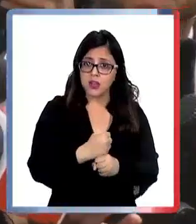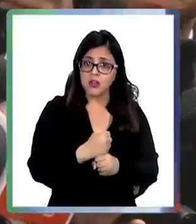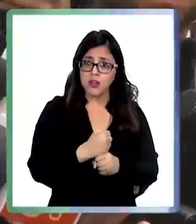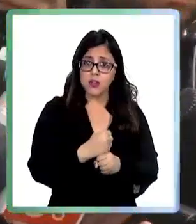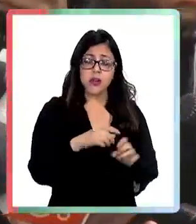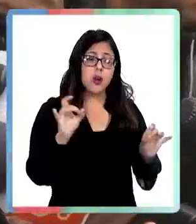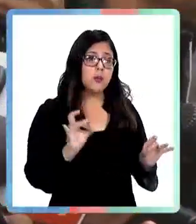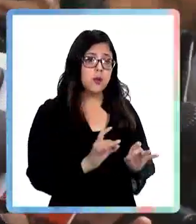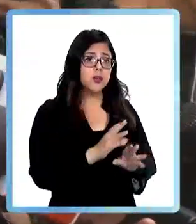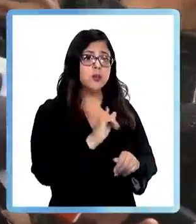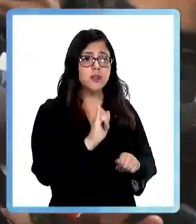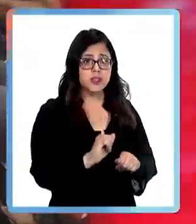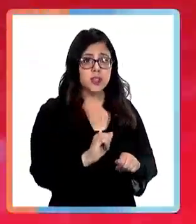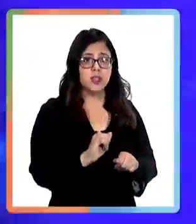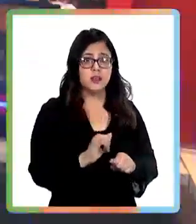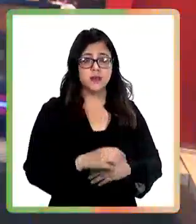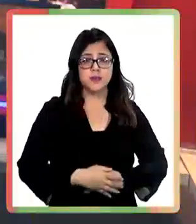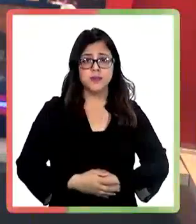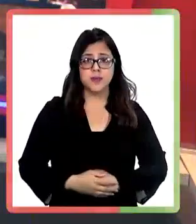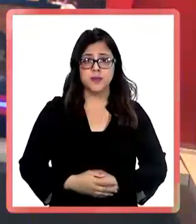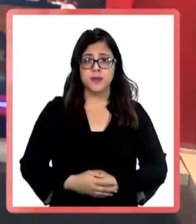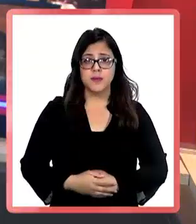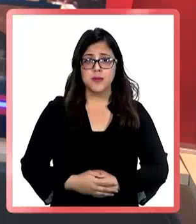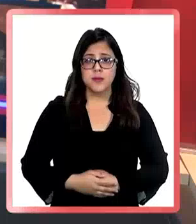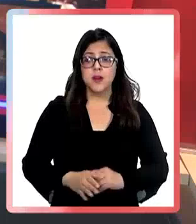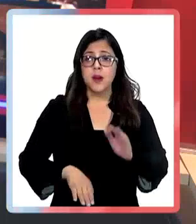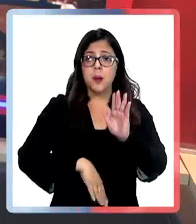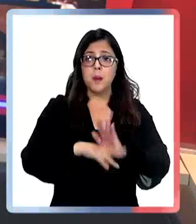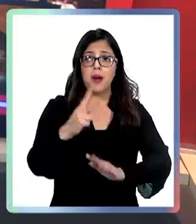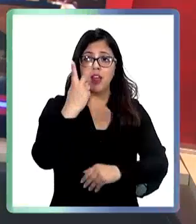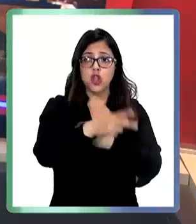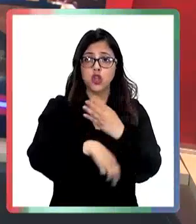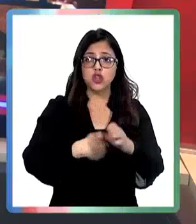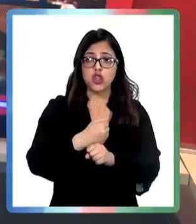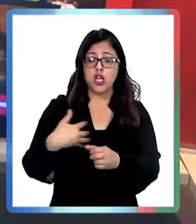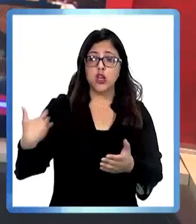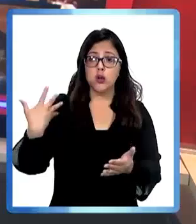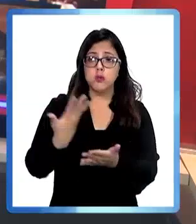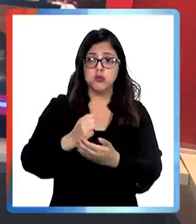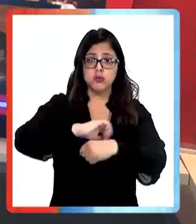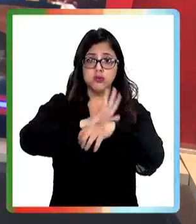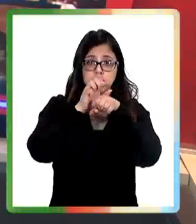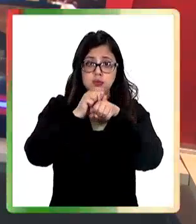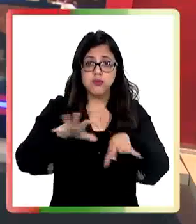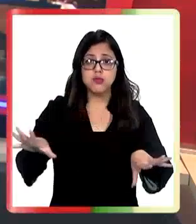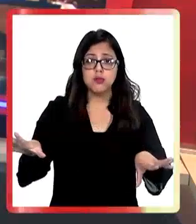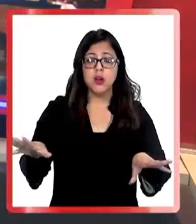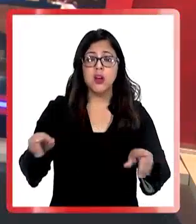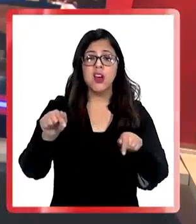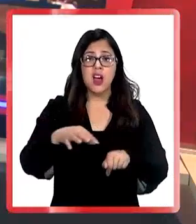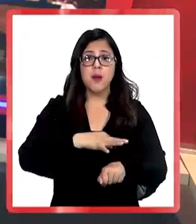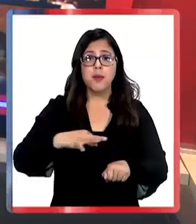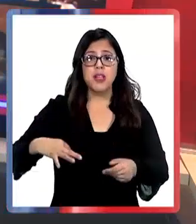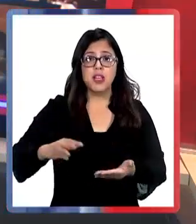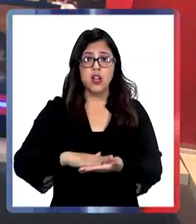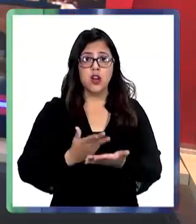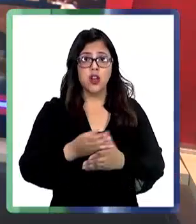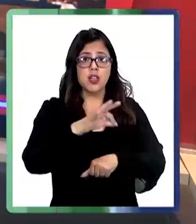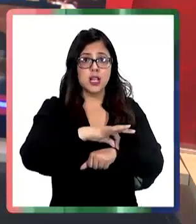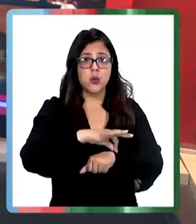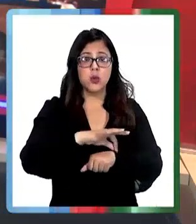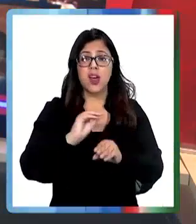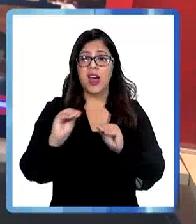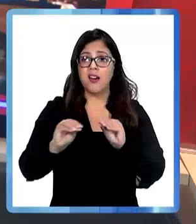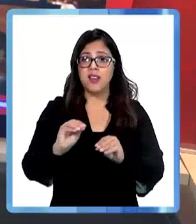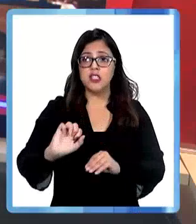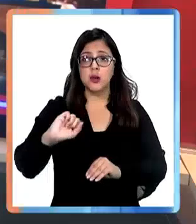Lo más probable es que ocurra aquí a fin de año. Después de más de dos años de pandemia por COVID-19, el Ministerio de Salud anunció que